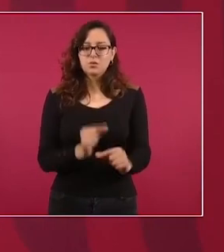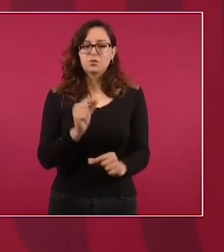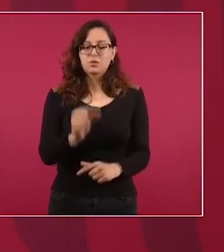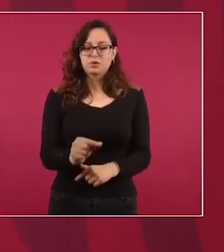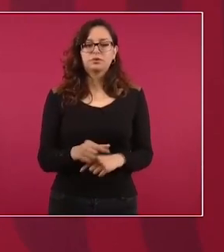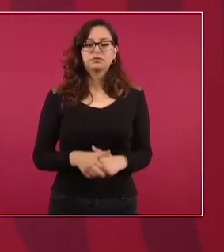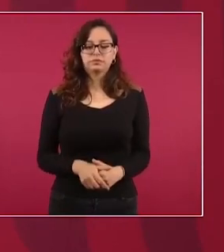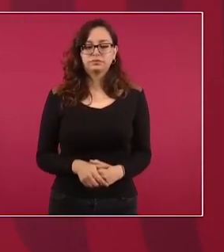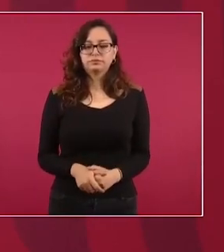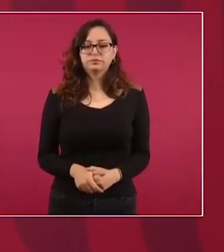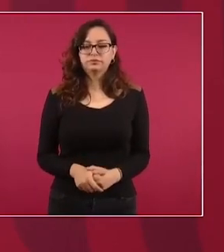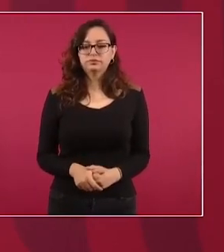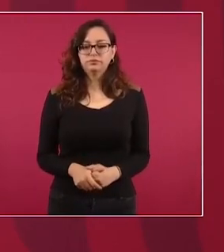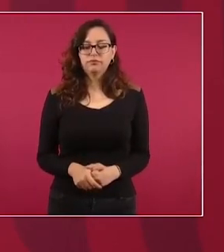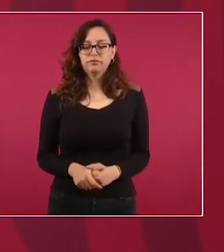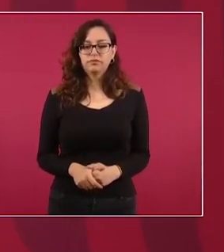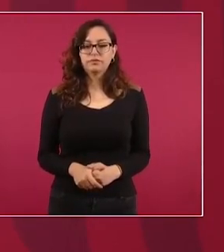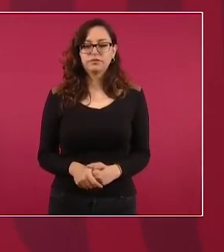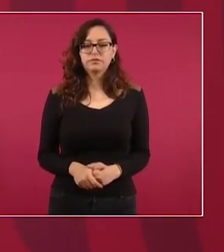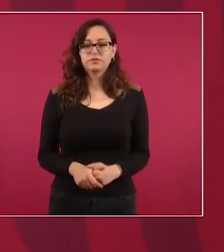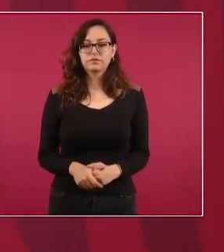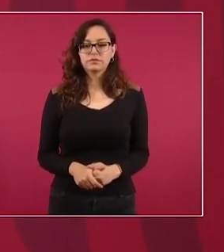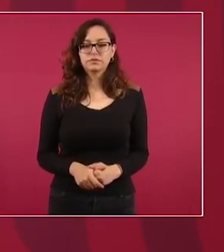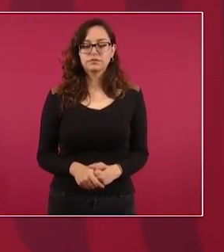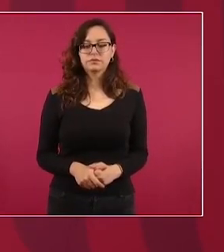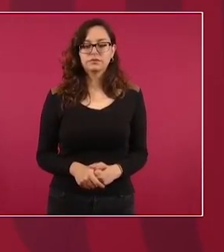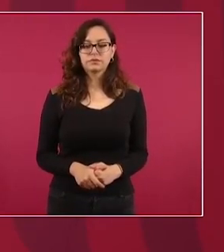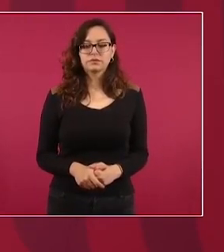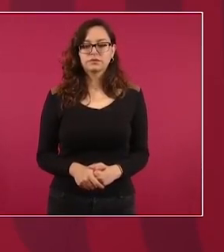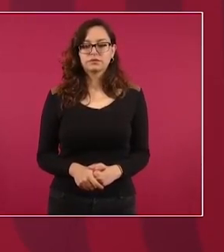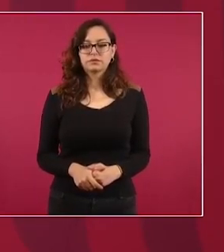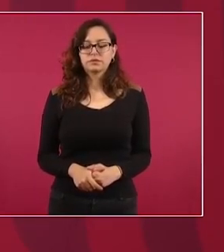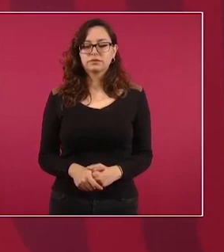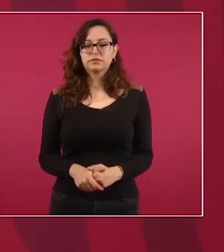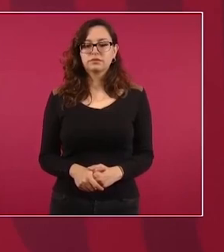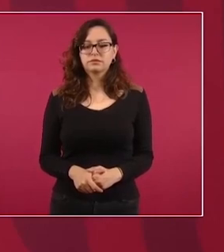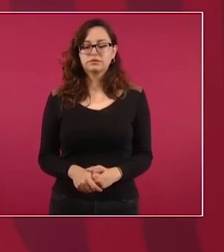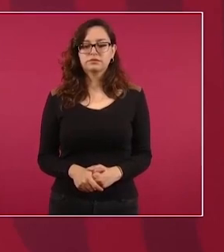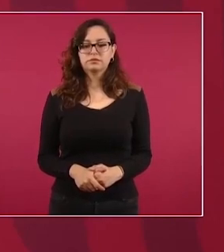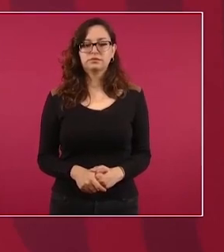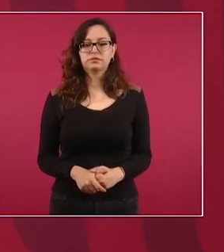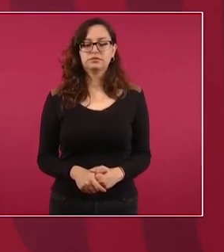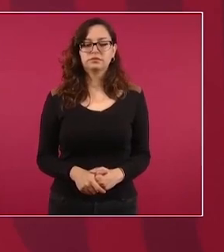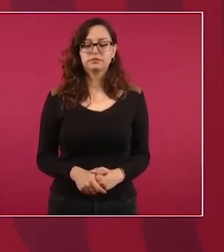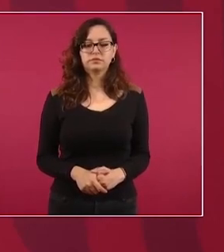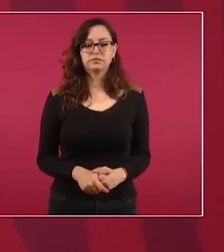ella va a estar como